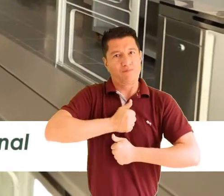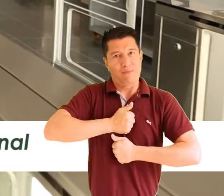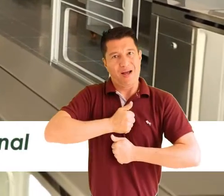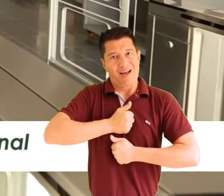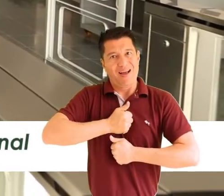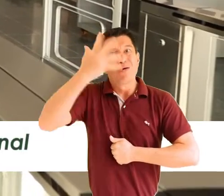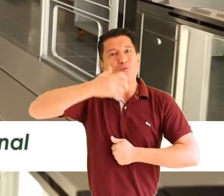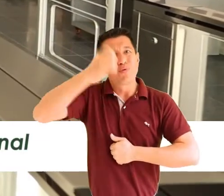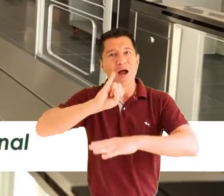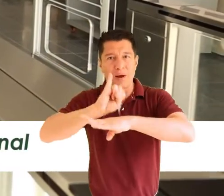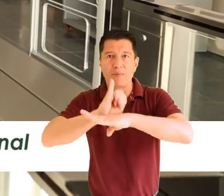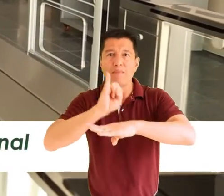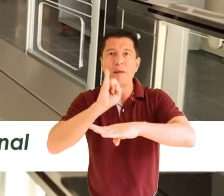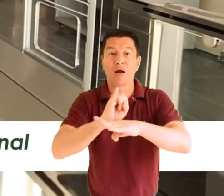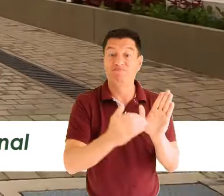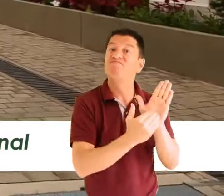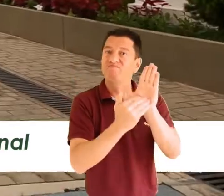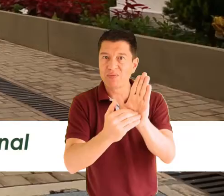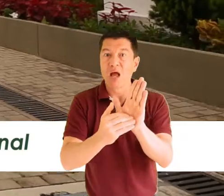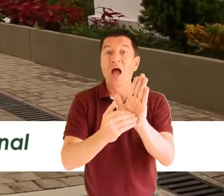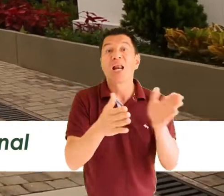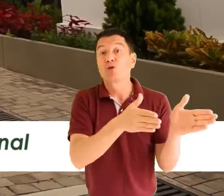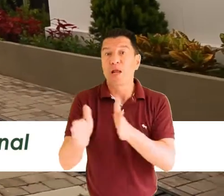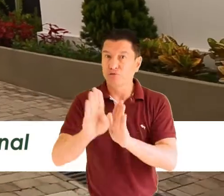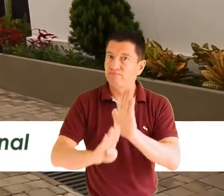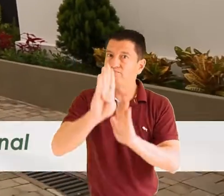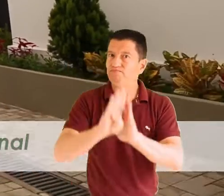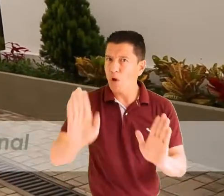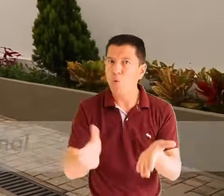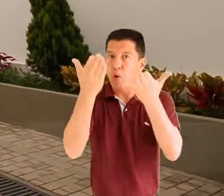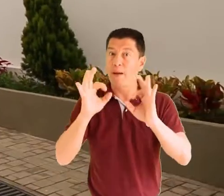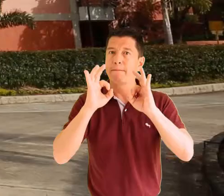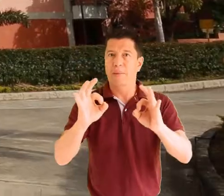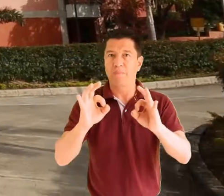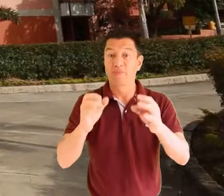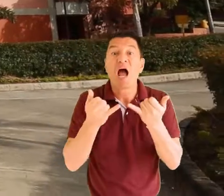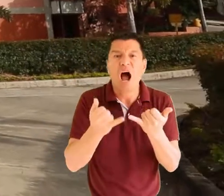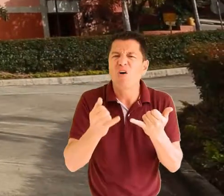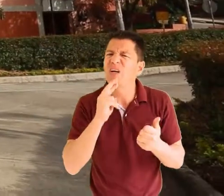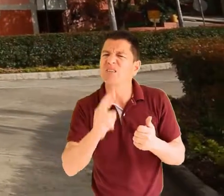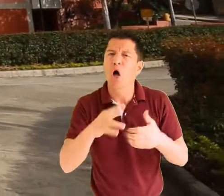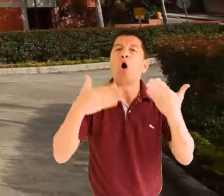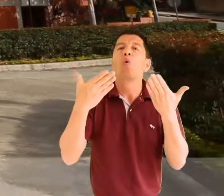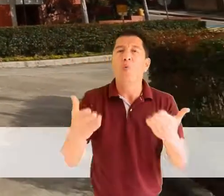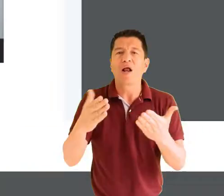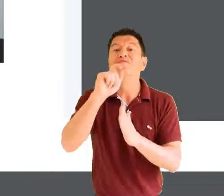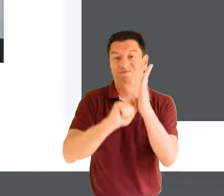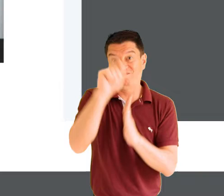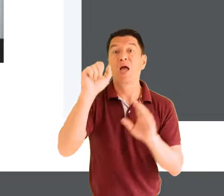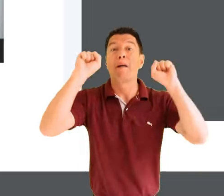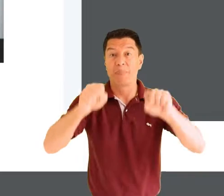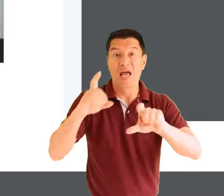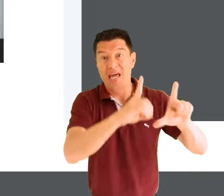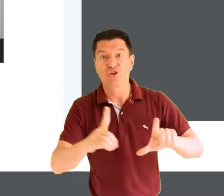autoevaluación institucional, evidenciada en el avance de los planes de mejoramiento. Lo anterior deja a la fecha como resultado la obtención del